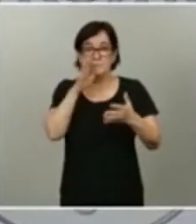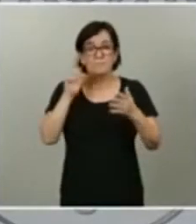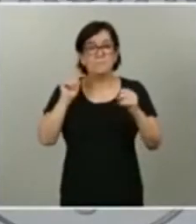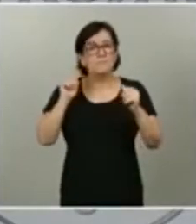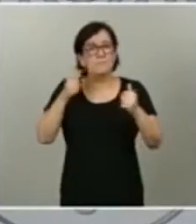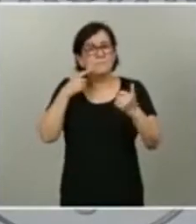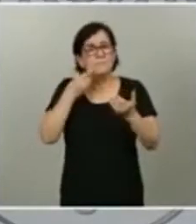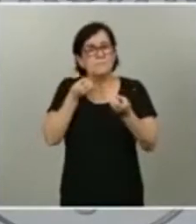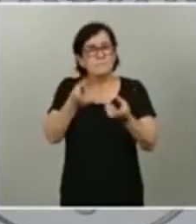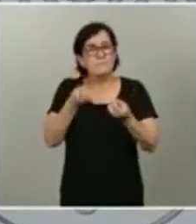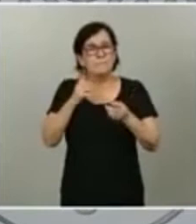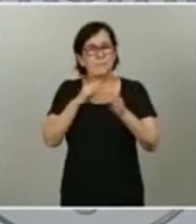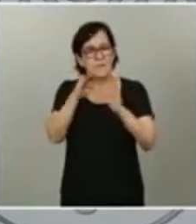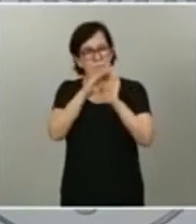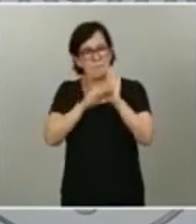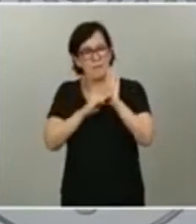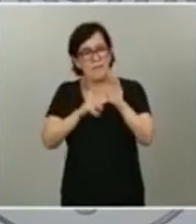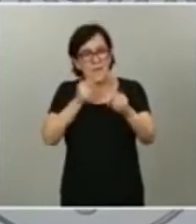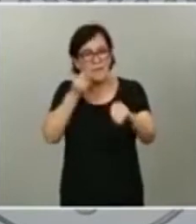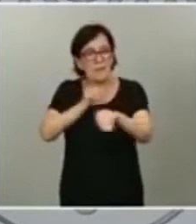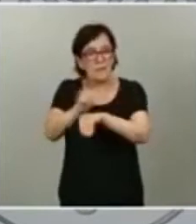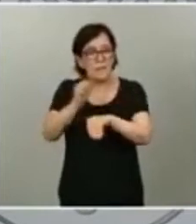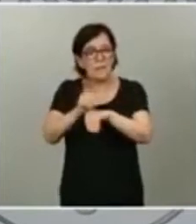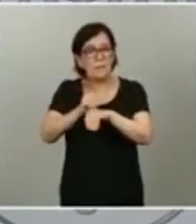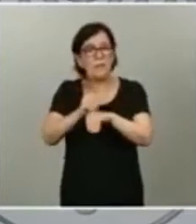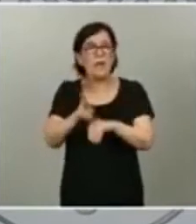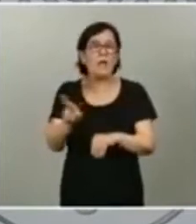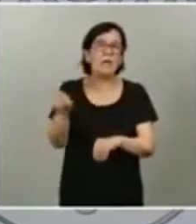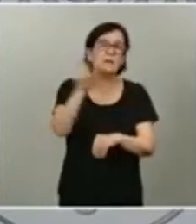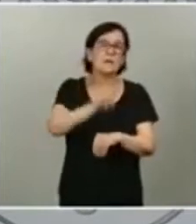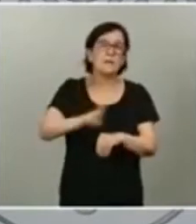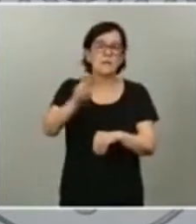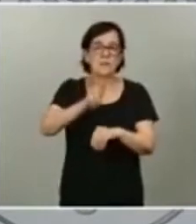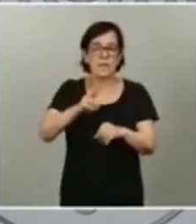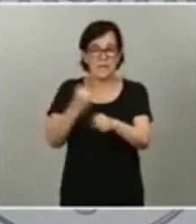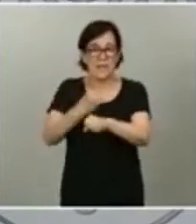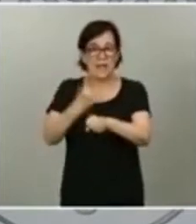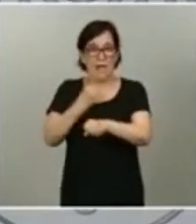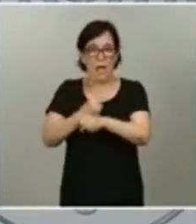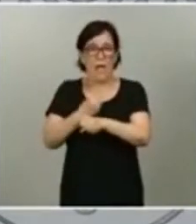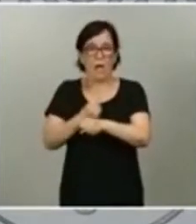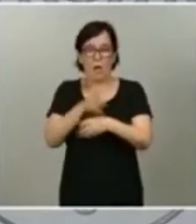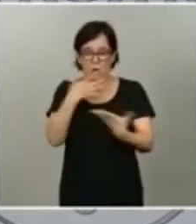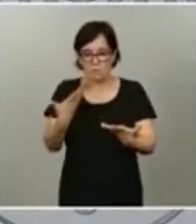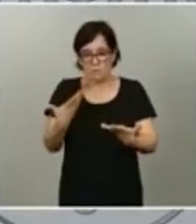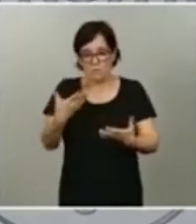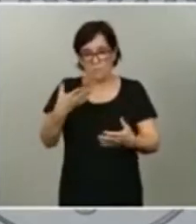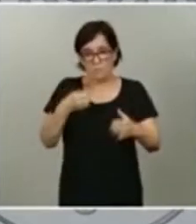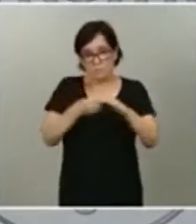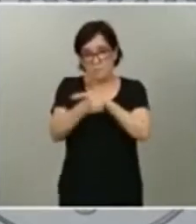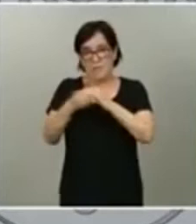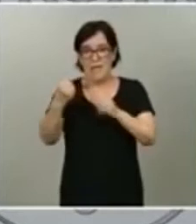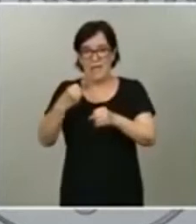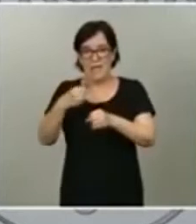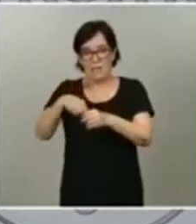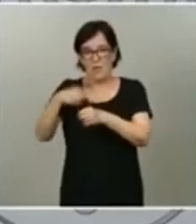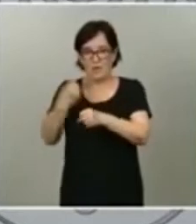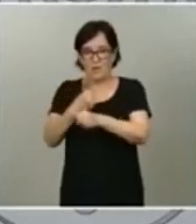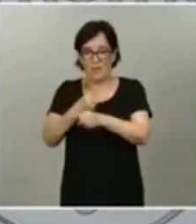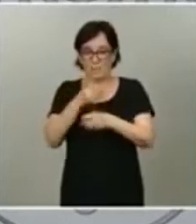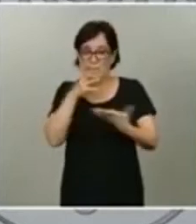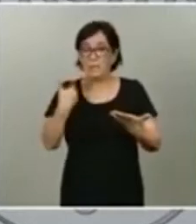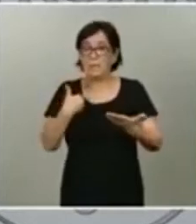estas medidas incentivan la recuperación de la actividad y, por tanto, del empleo. Y, de hecho, con carácter general,